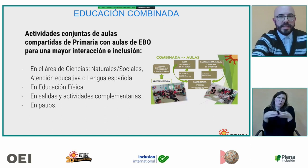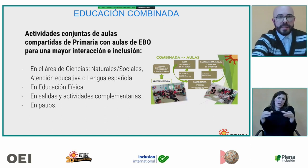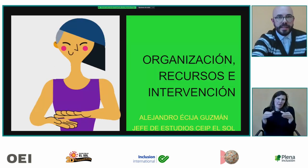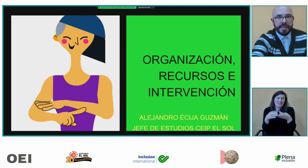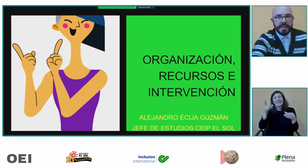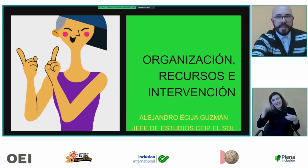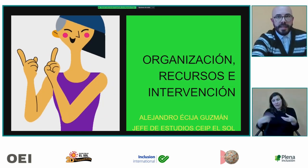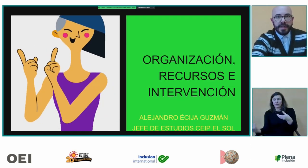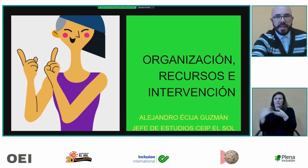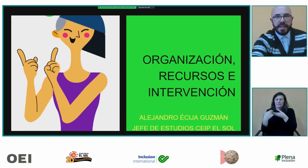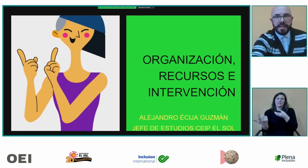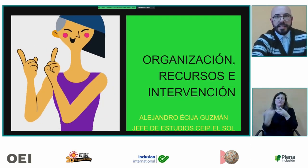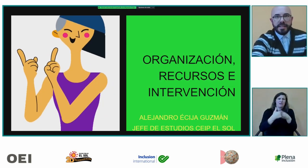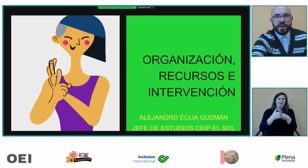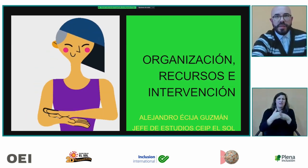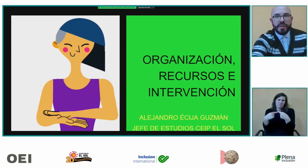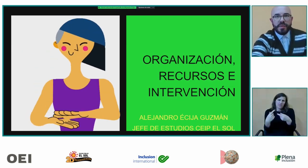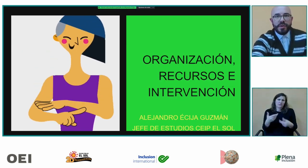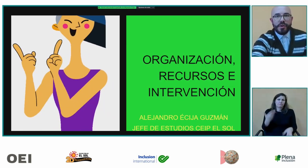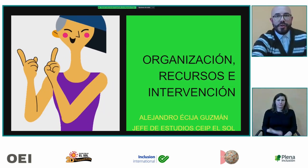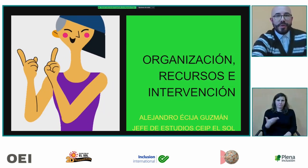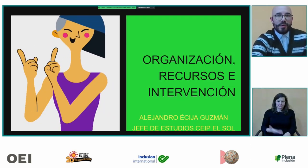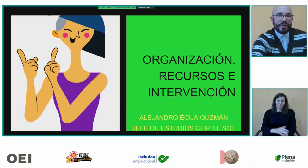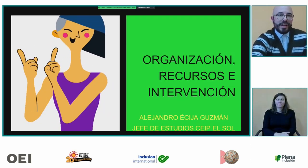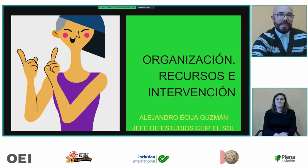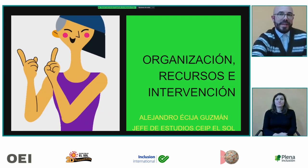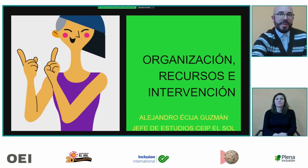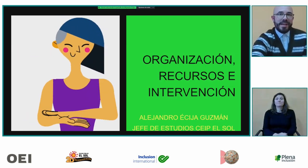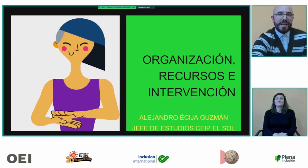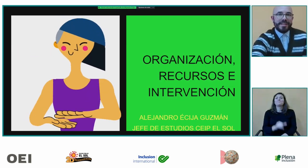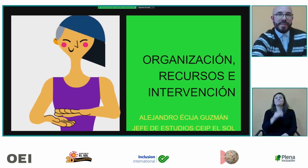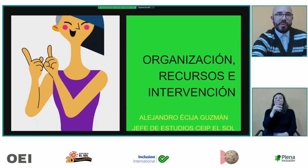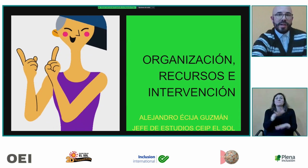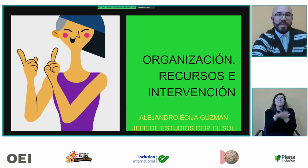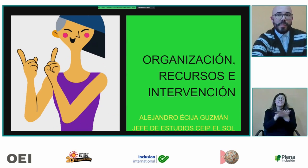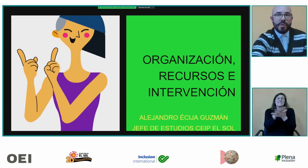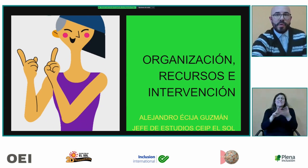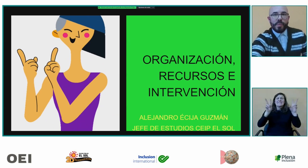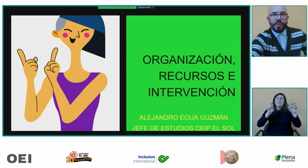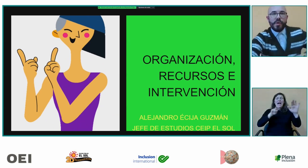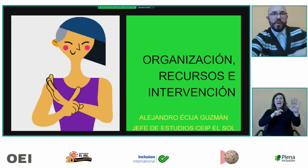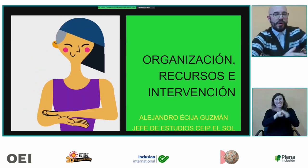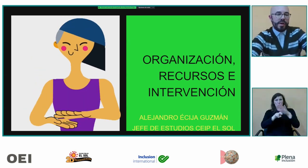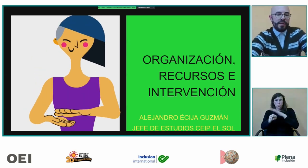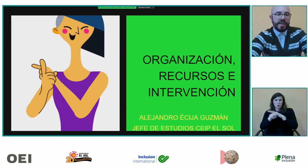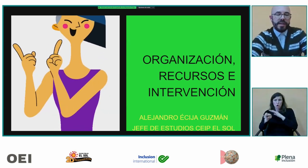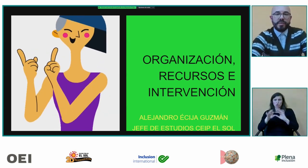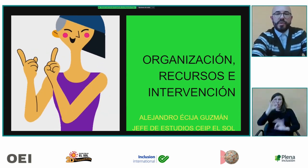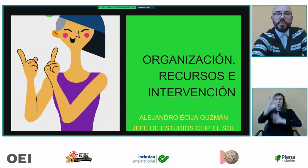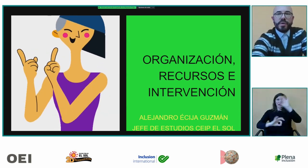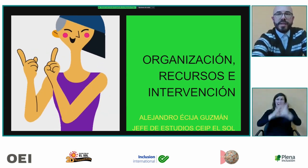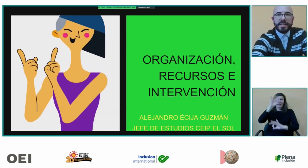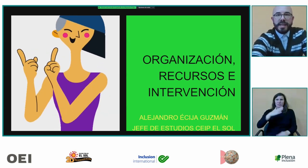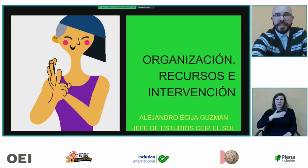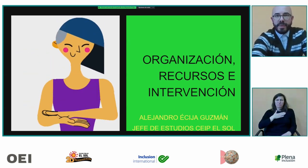familias en esta organización de los recursos que a mí se me otorga un poco como jefe